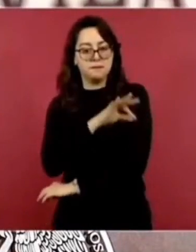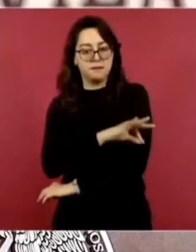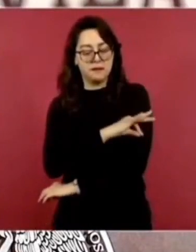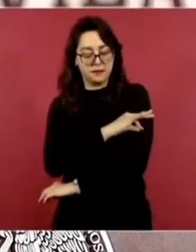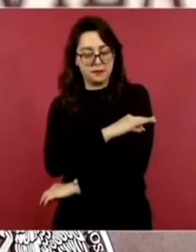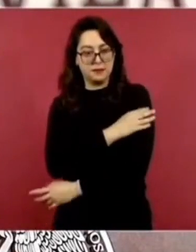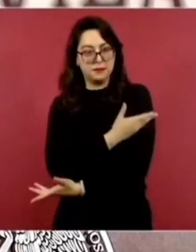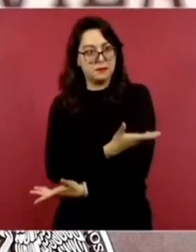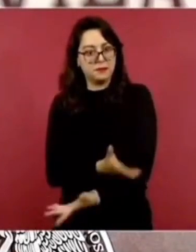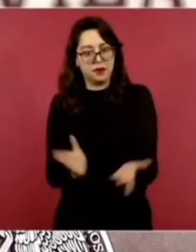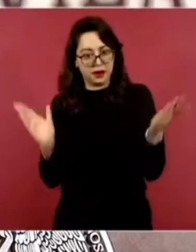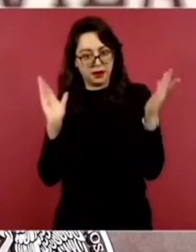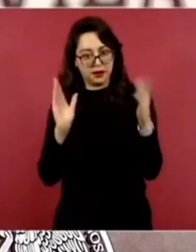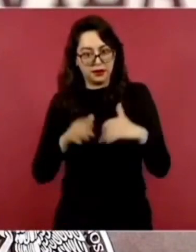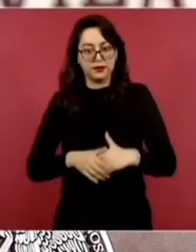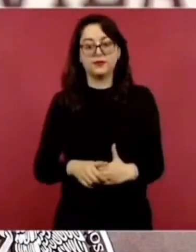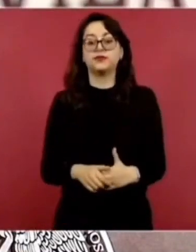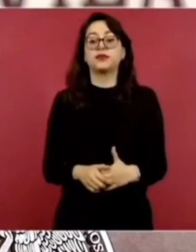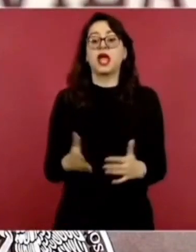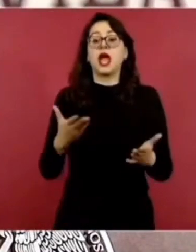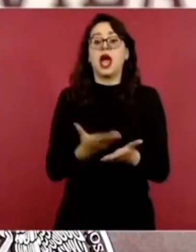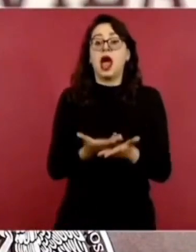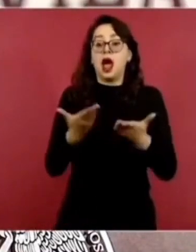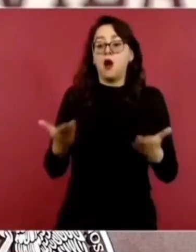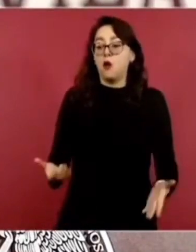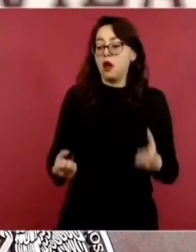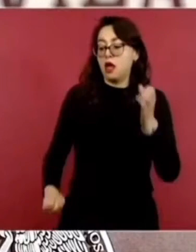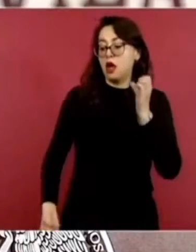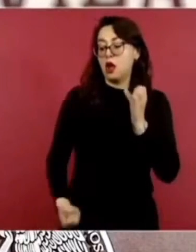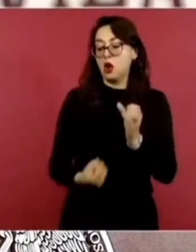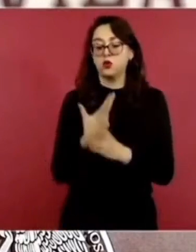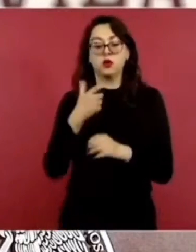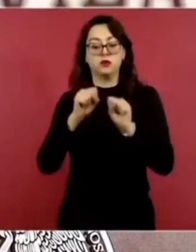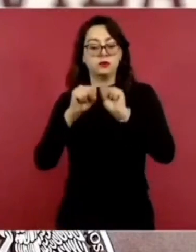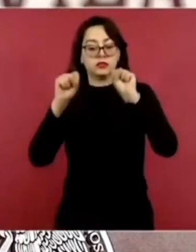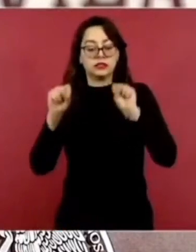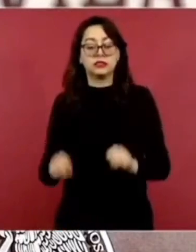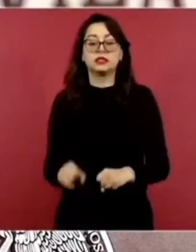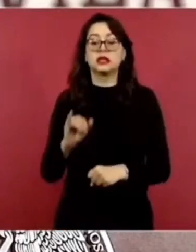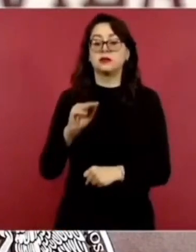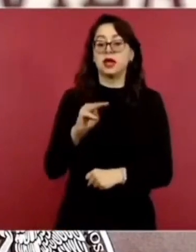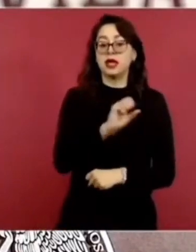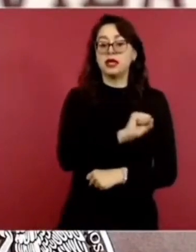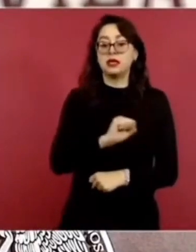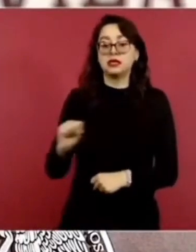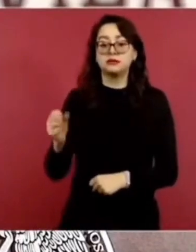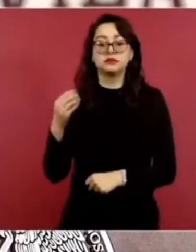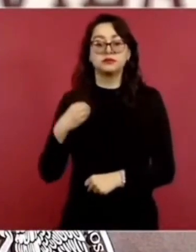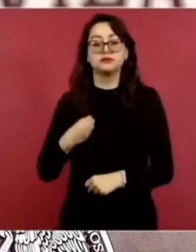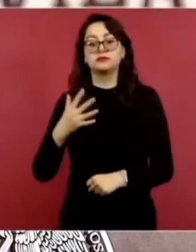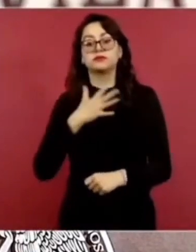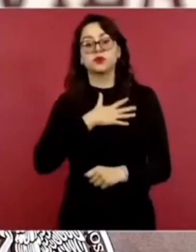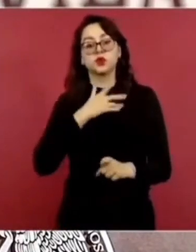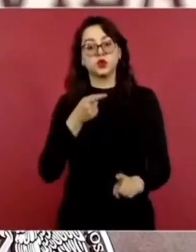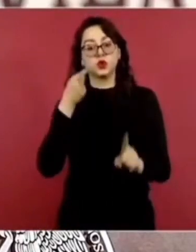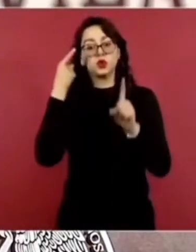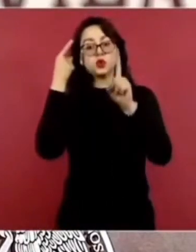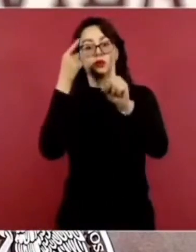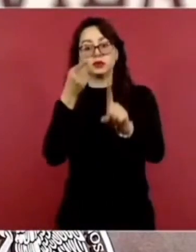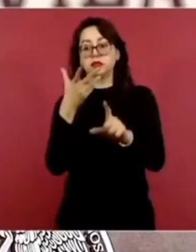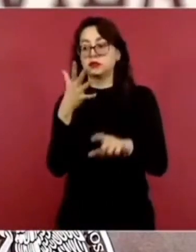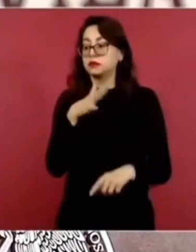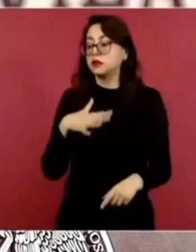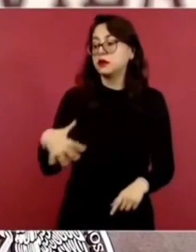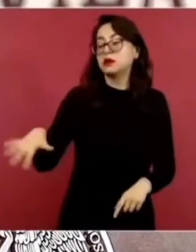este sistema insbienestar que ve por una justicia social y brindar atención médica y medicamentos